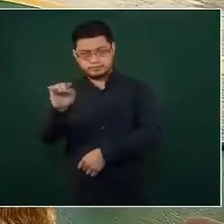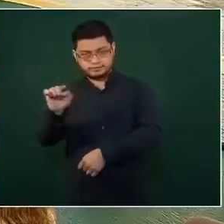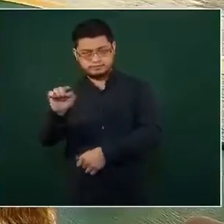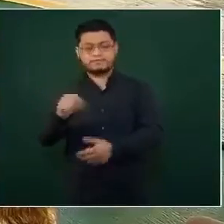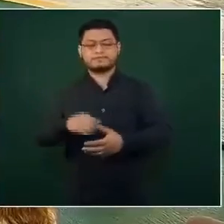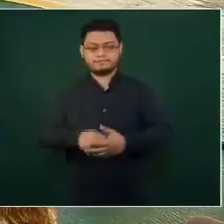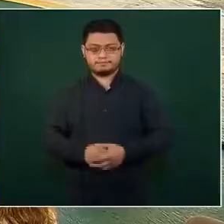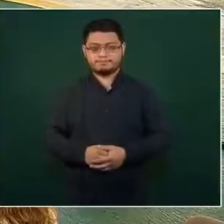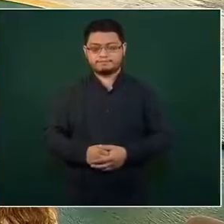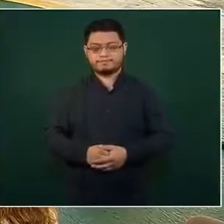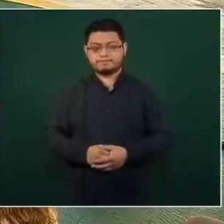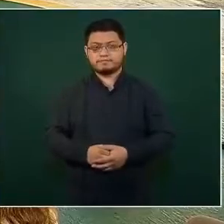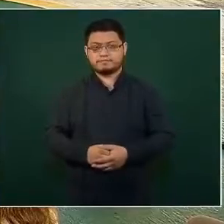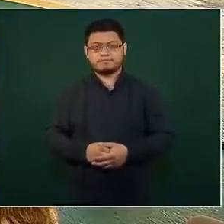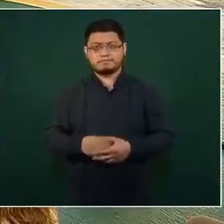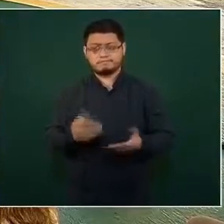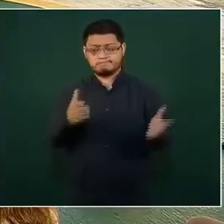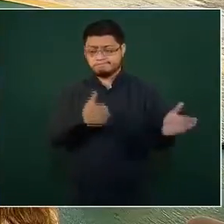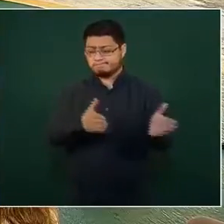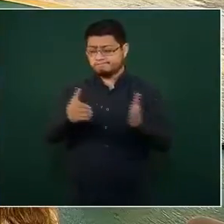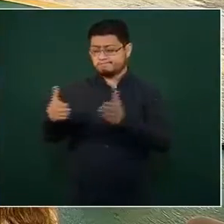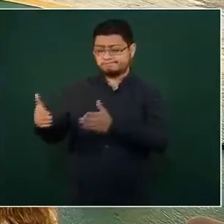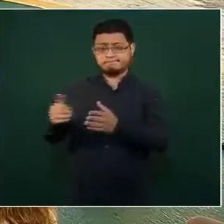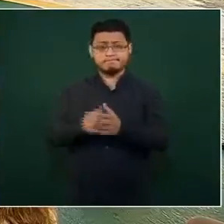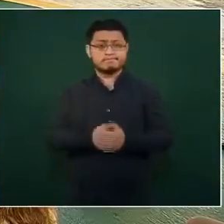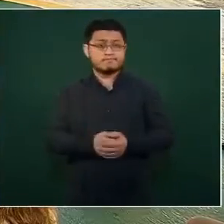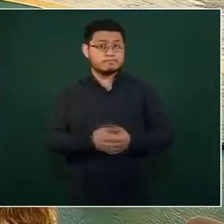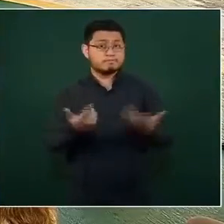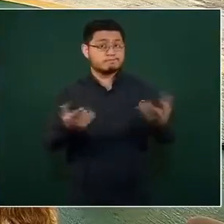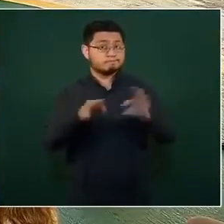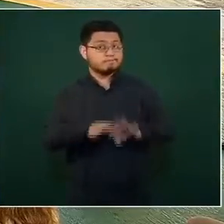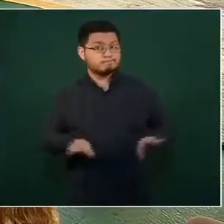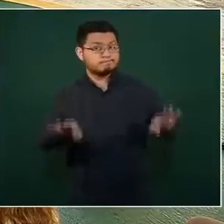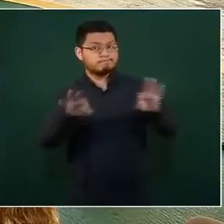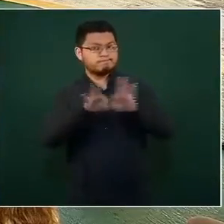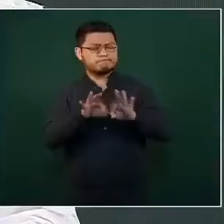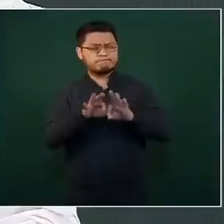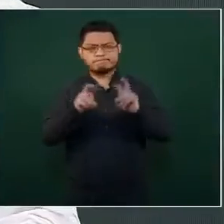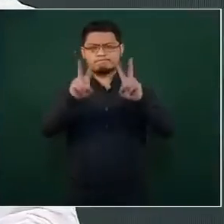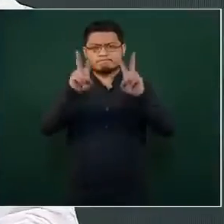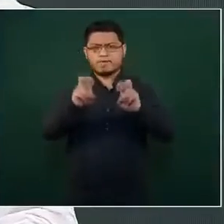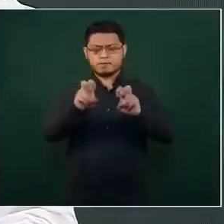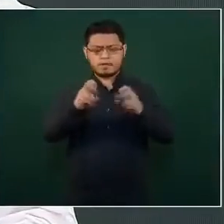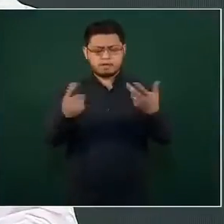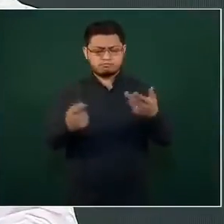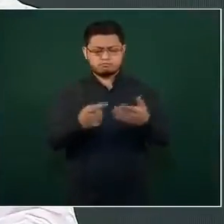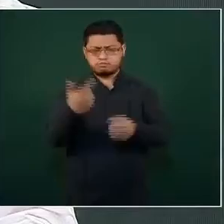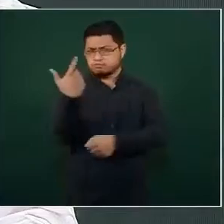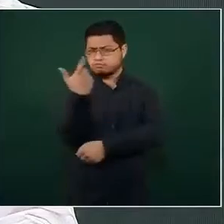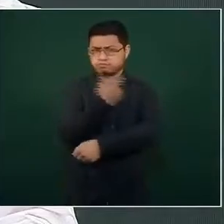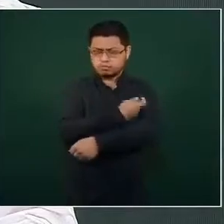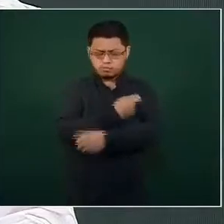ha sido muy importante el sistema de distribución de la vacuna,